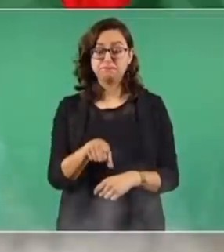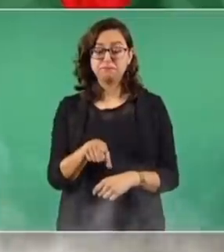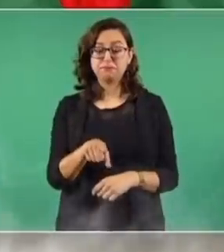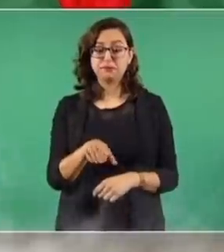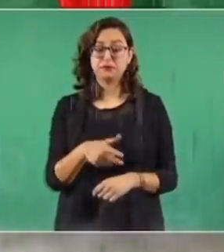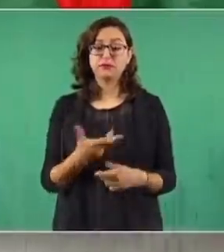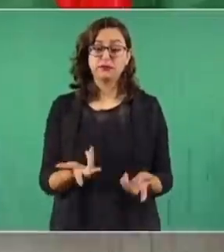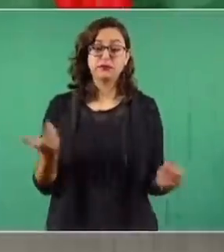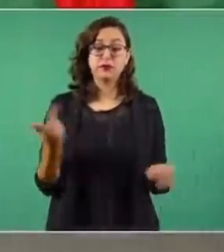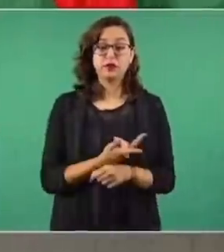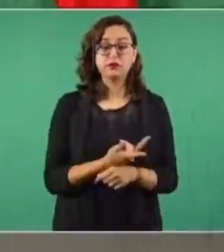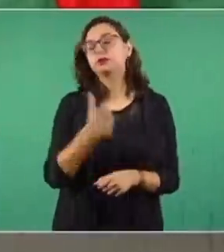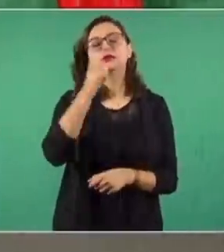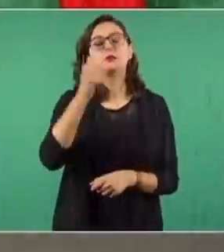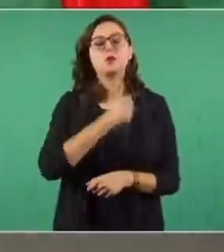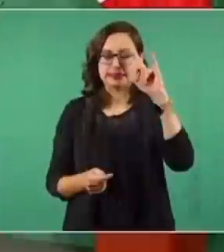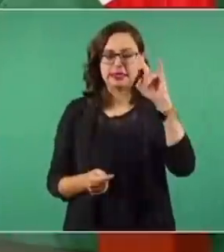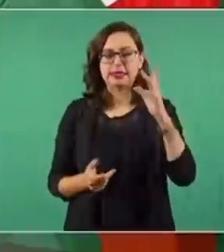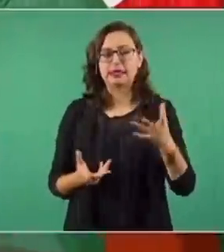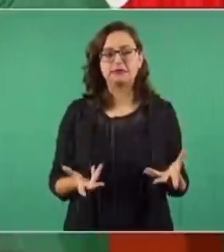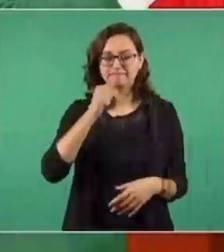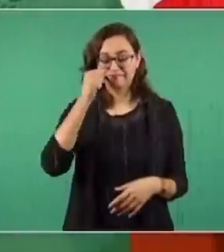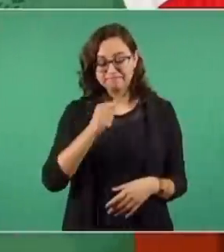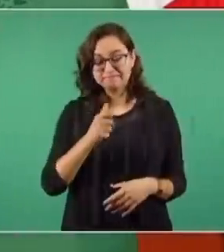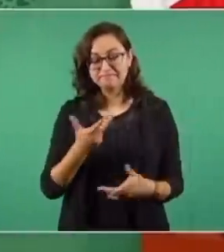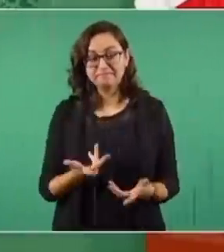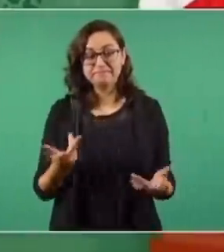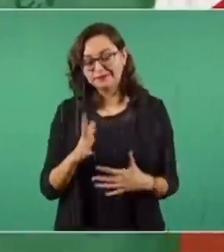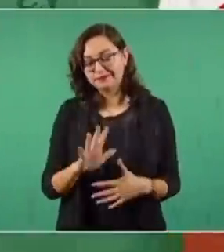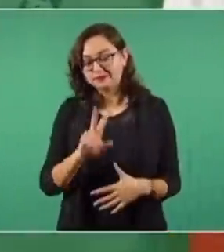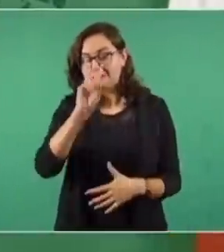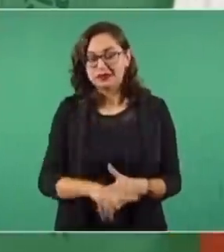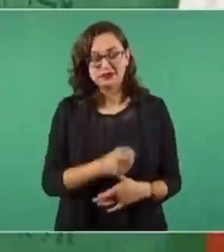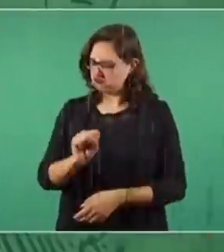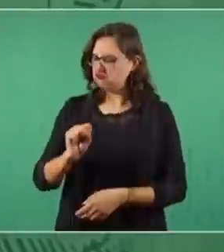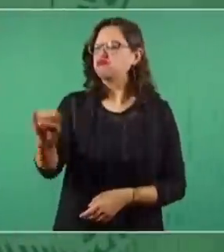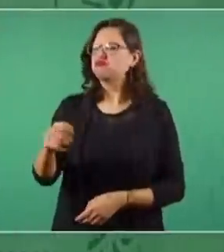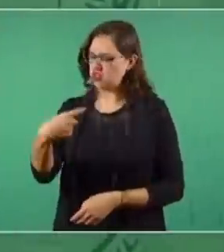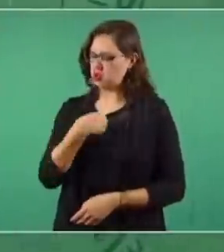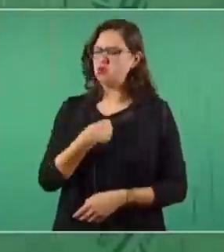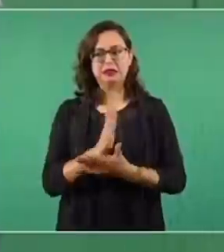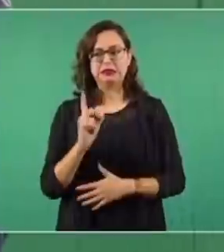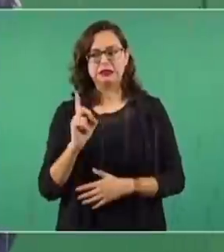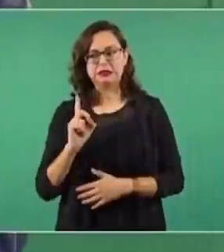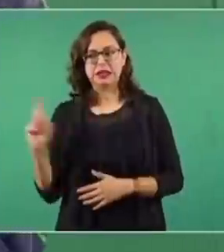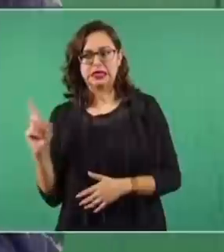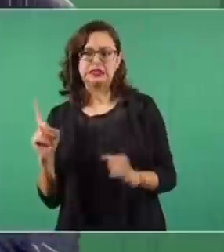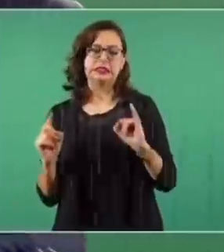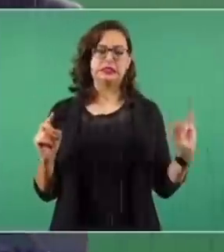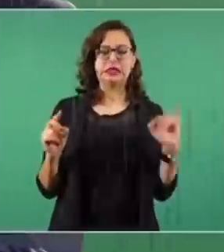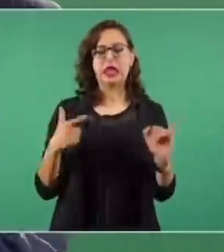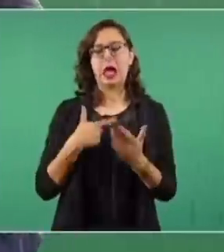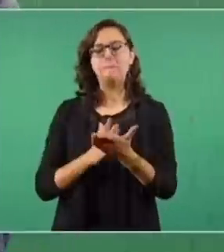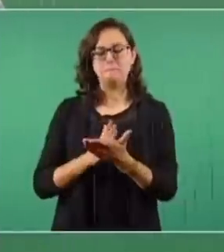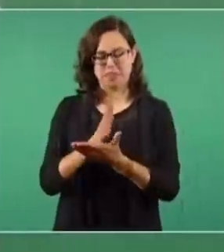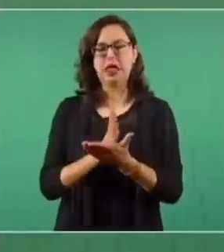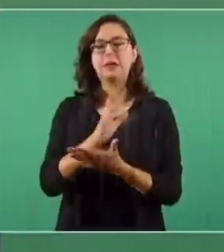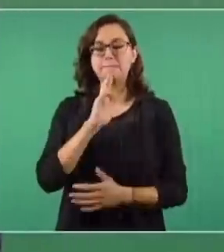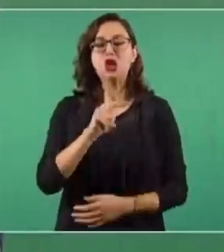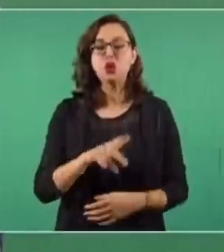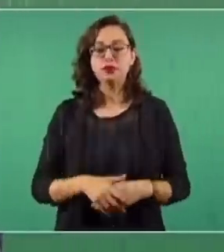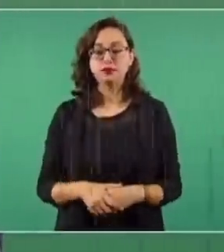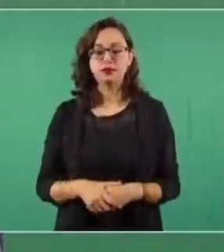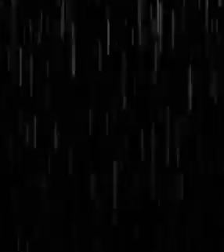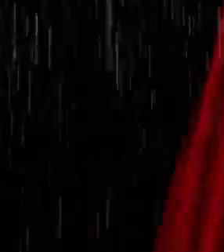en la izquierda, esto es una reflexión respetuosa, tardan en definirse. No se anclan. Zigzaguean. Cuando uno tiene que representar con mucha claridad